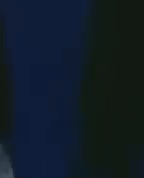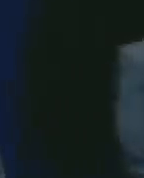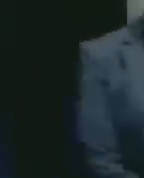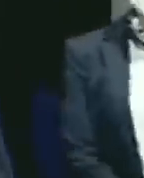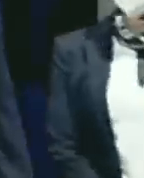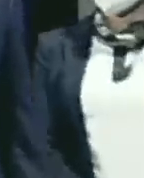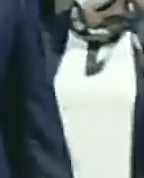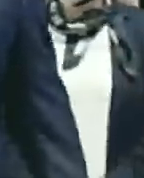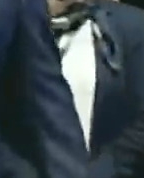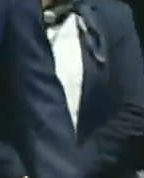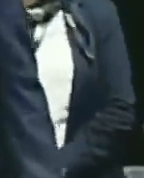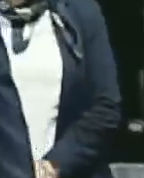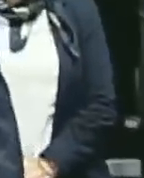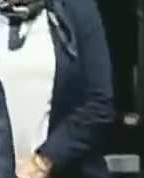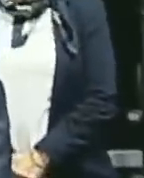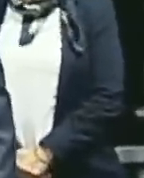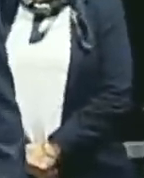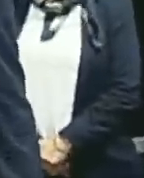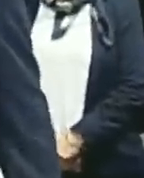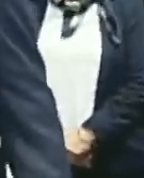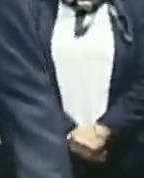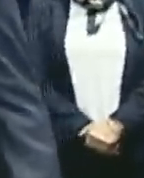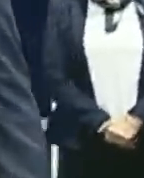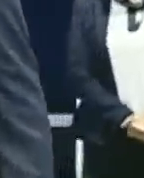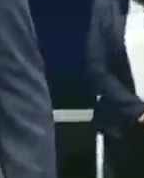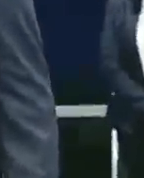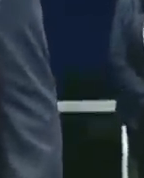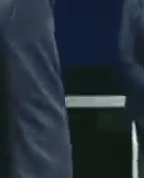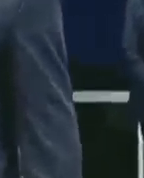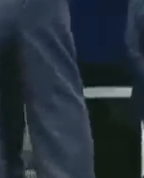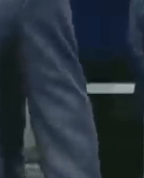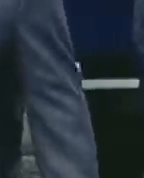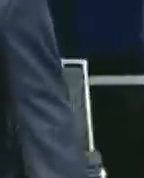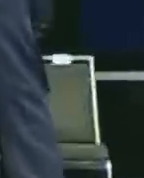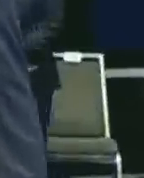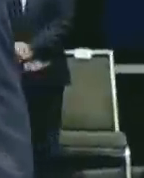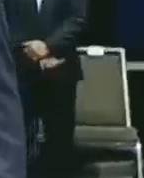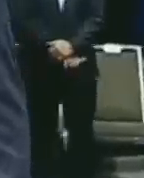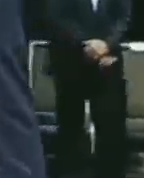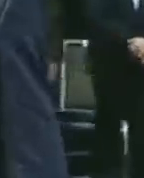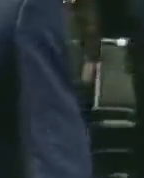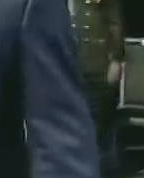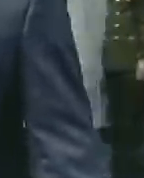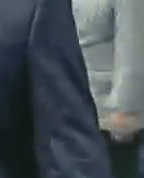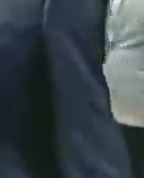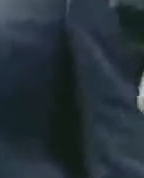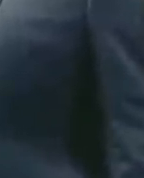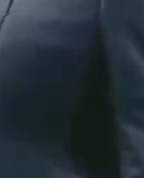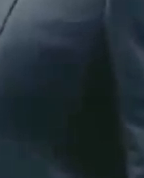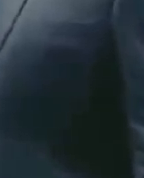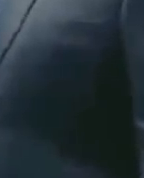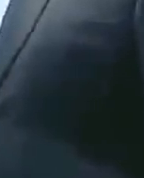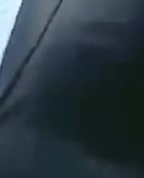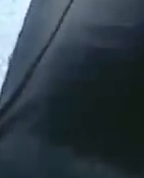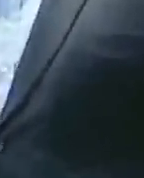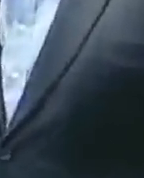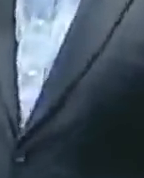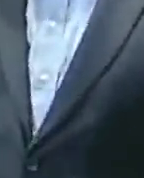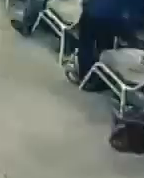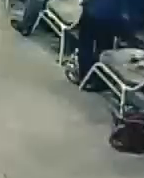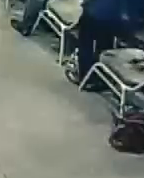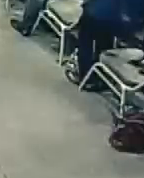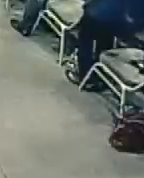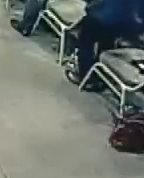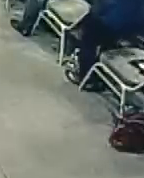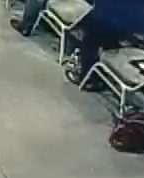mixto y comunal, que se apunta a generar riquezas a la nación y con ello bienestar al pueblo venezolano. Acompañada al presidente de la